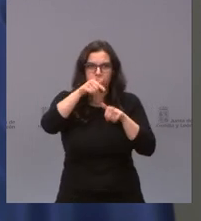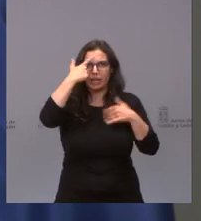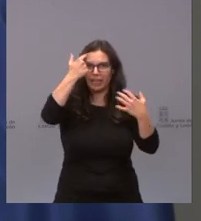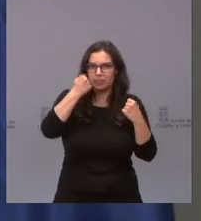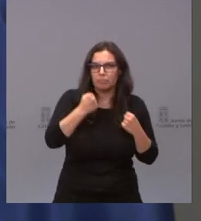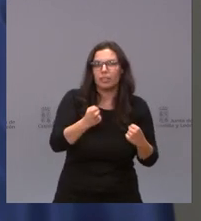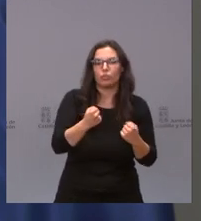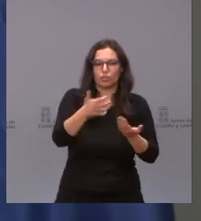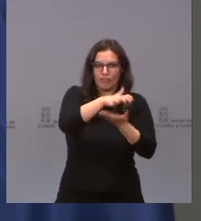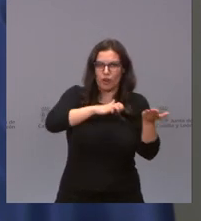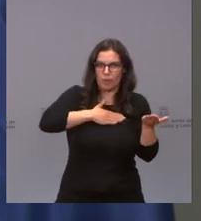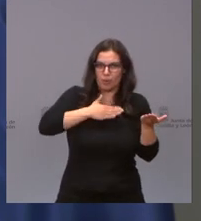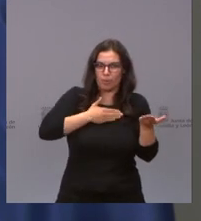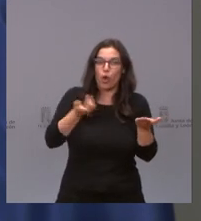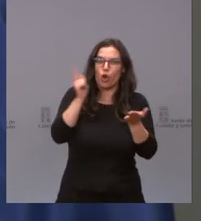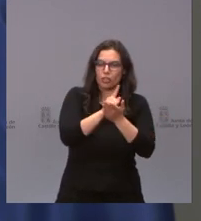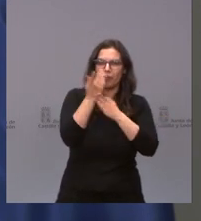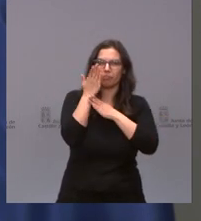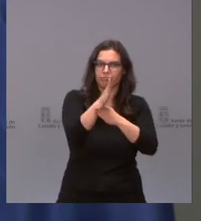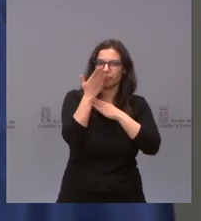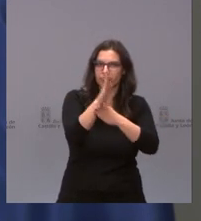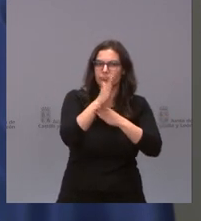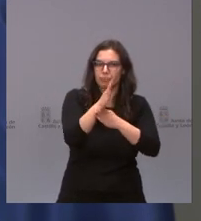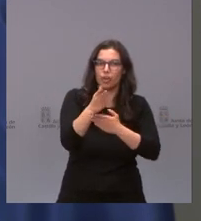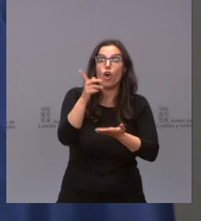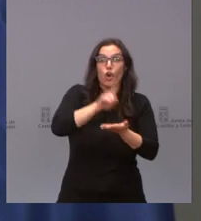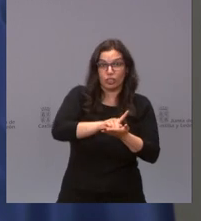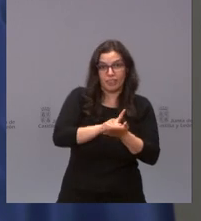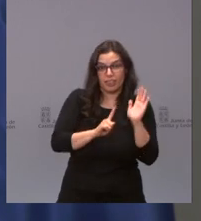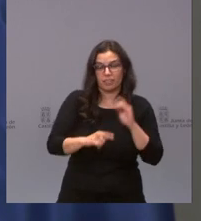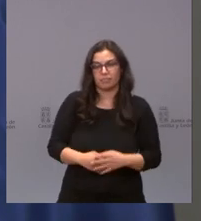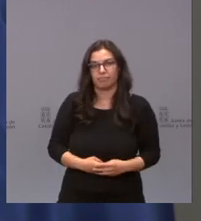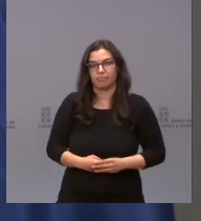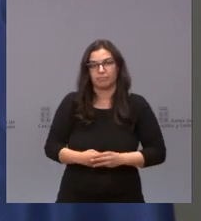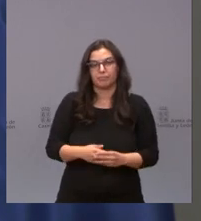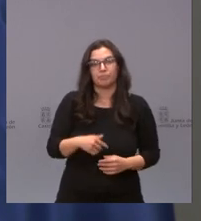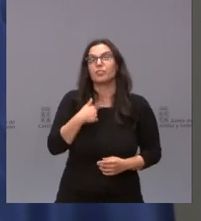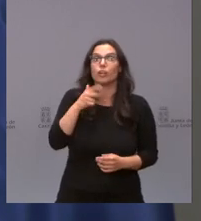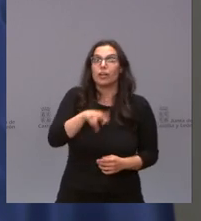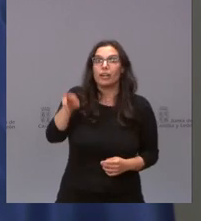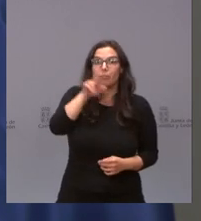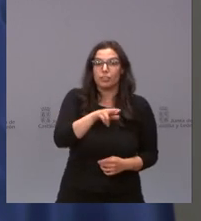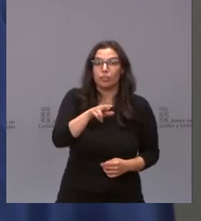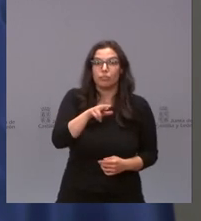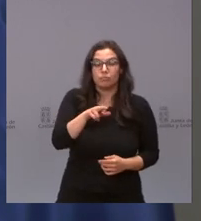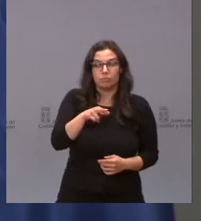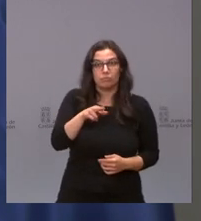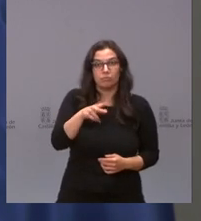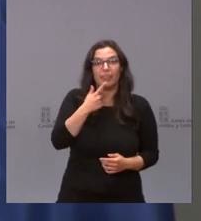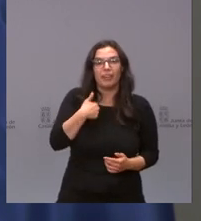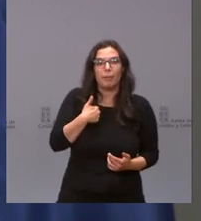a presentar nuestros informes una vez más, una vez más, le insisto, búsqueme los informes